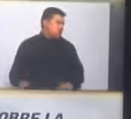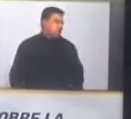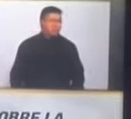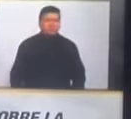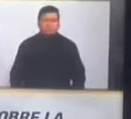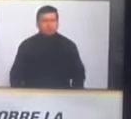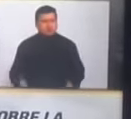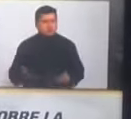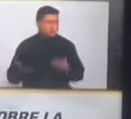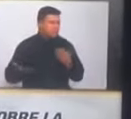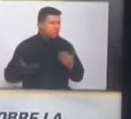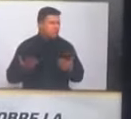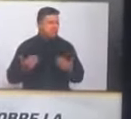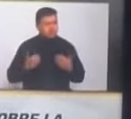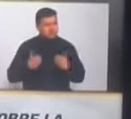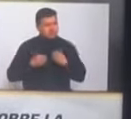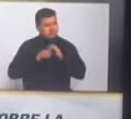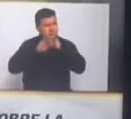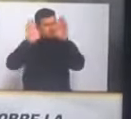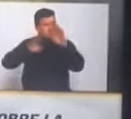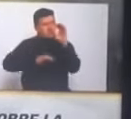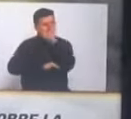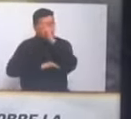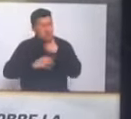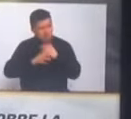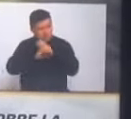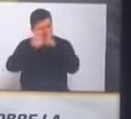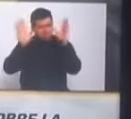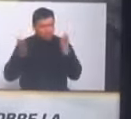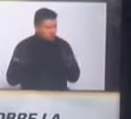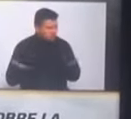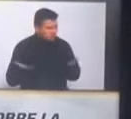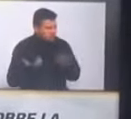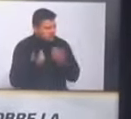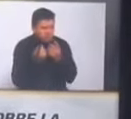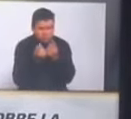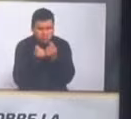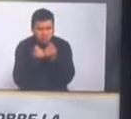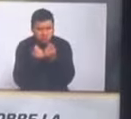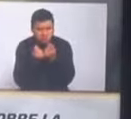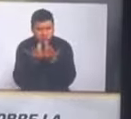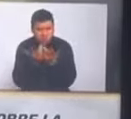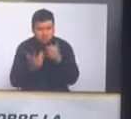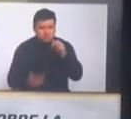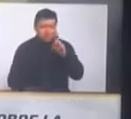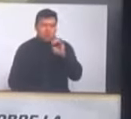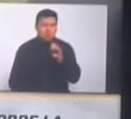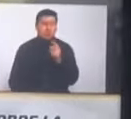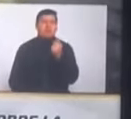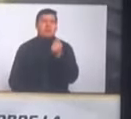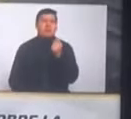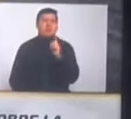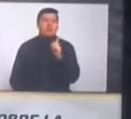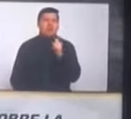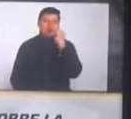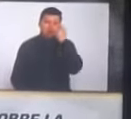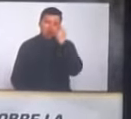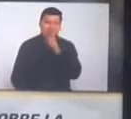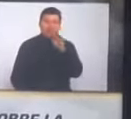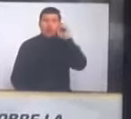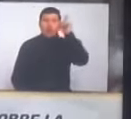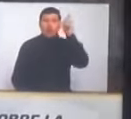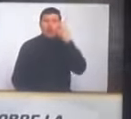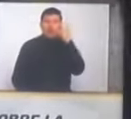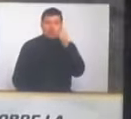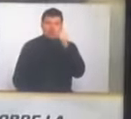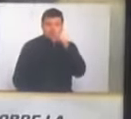es que yo quiero aclararle a los colombianos que la plata del PROLE no es plata del